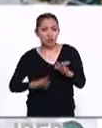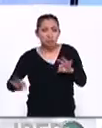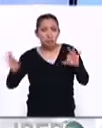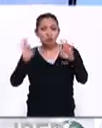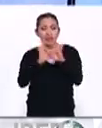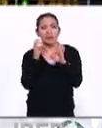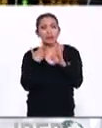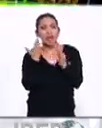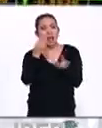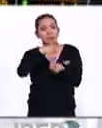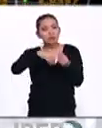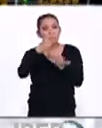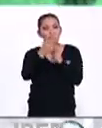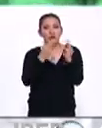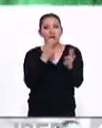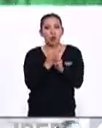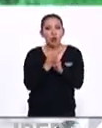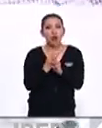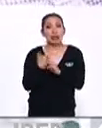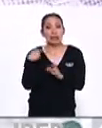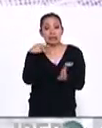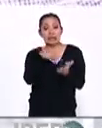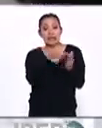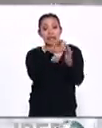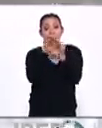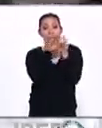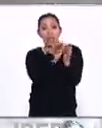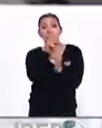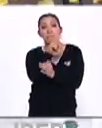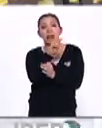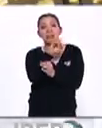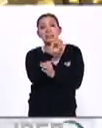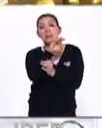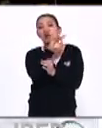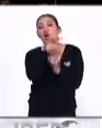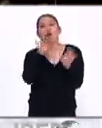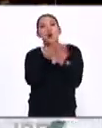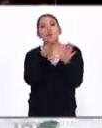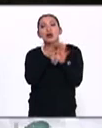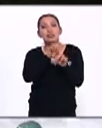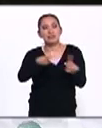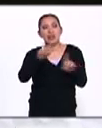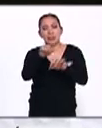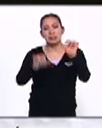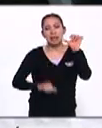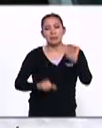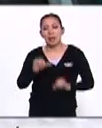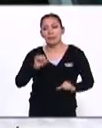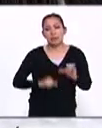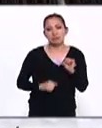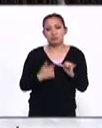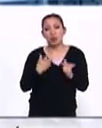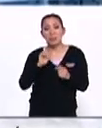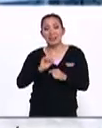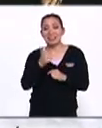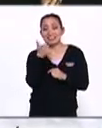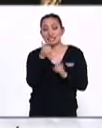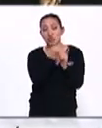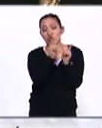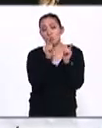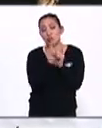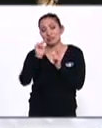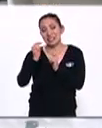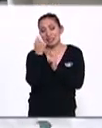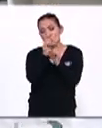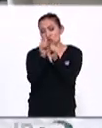fundamentales de la economía global. La presencia de la Alianza del Pacífico se da a través de diferentes actividades coordinadas por 26 grupos